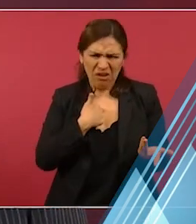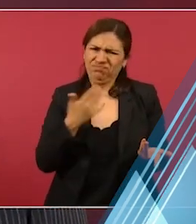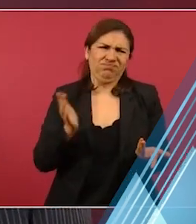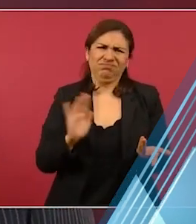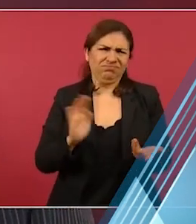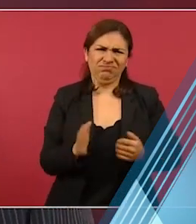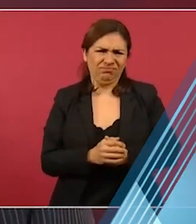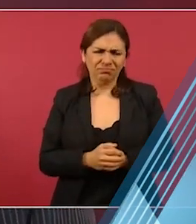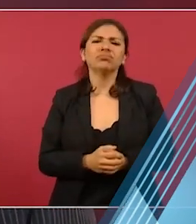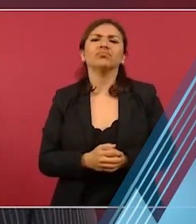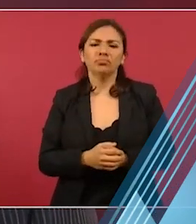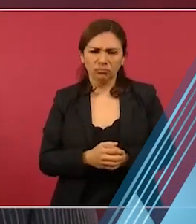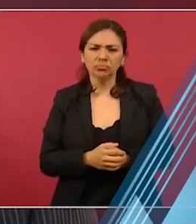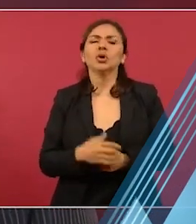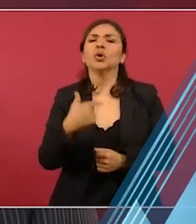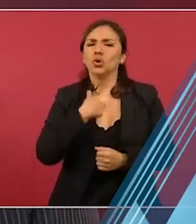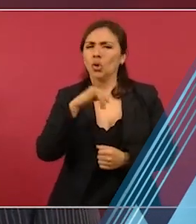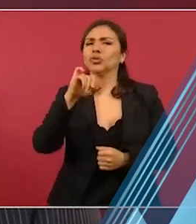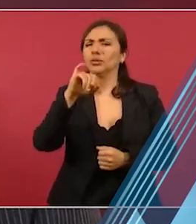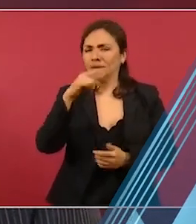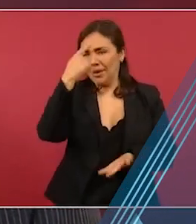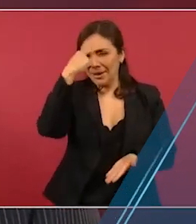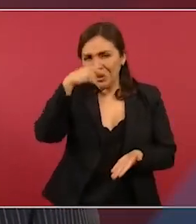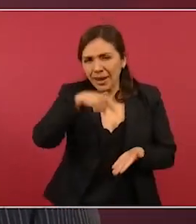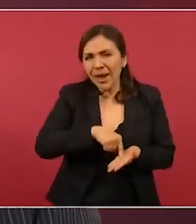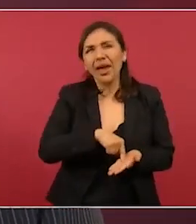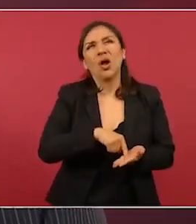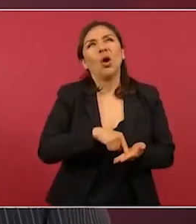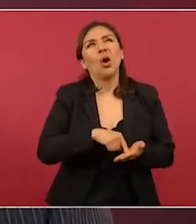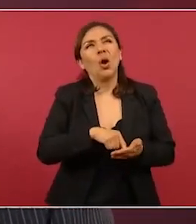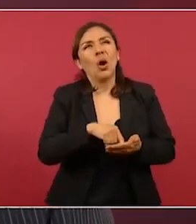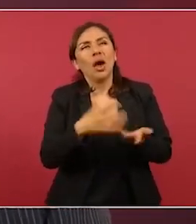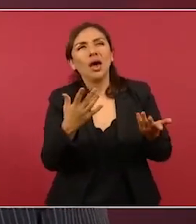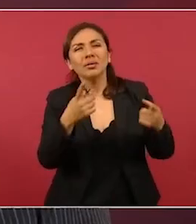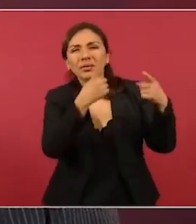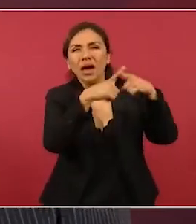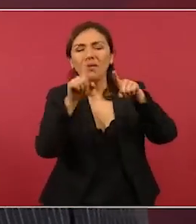Sí, soy místico, eso sí, eso sí. ¿Ya vieron?